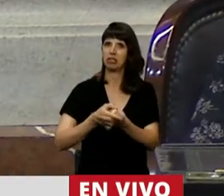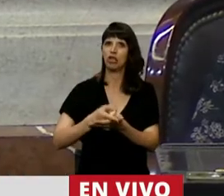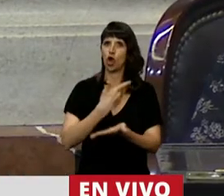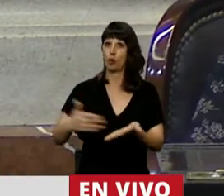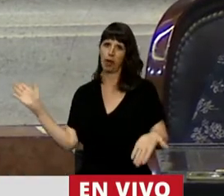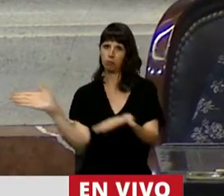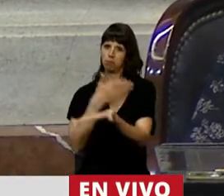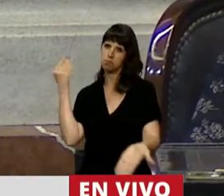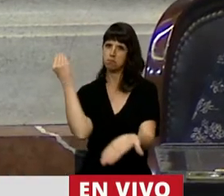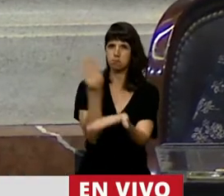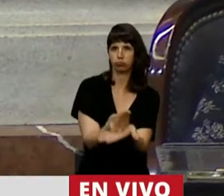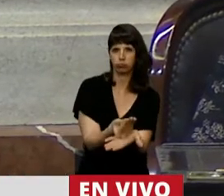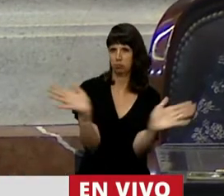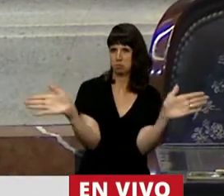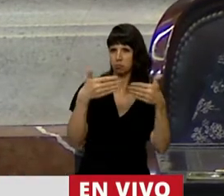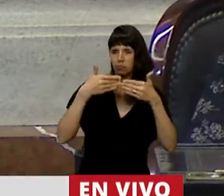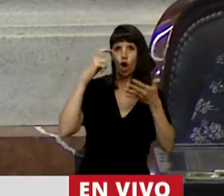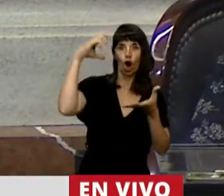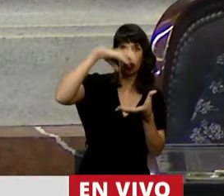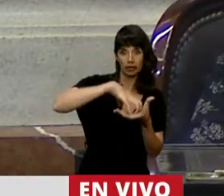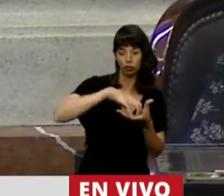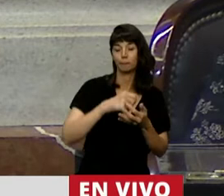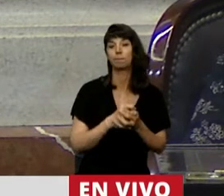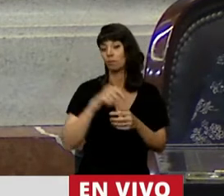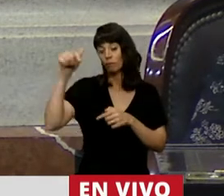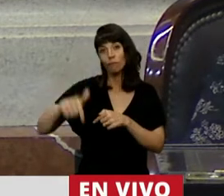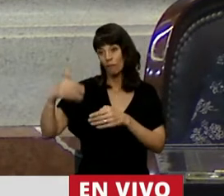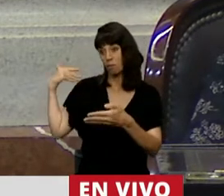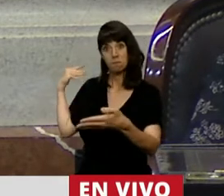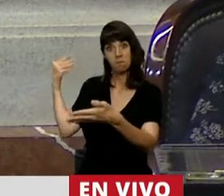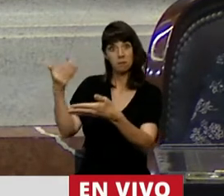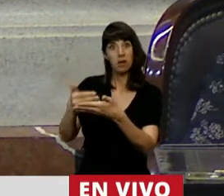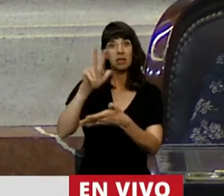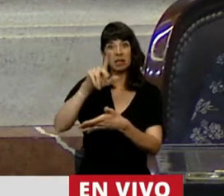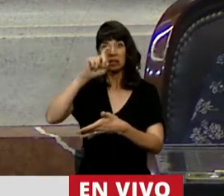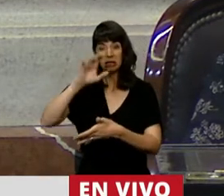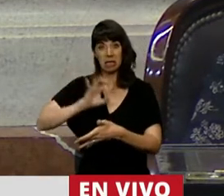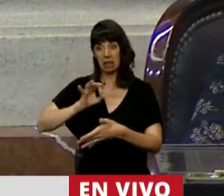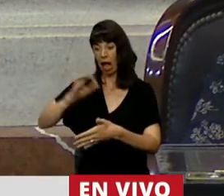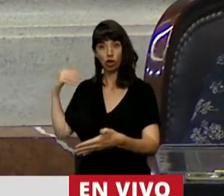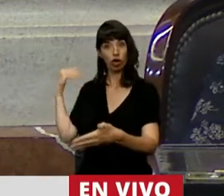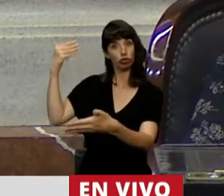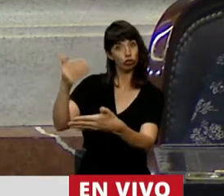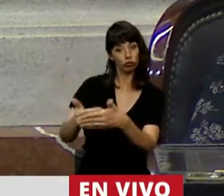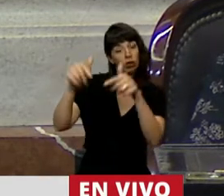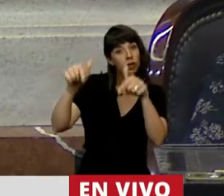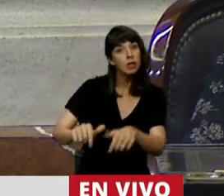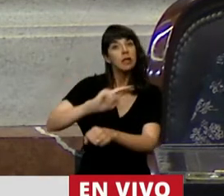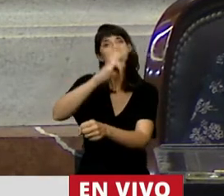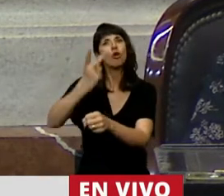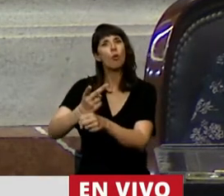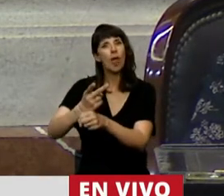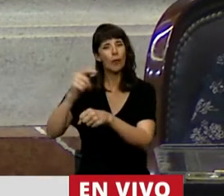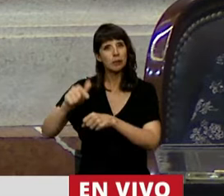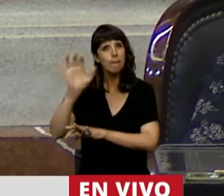Que transcurridos esos 37 años, es la segunda vez que el proyecto